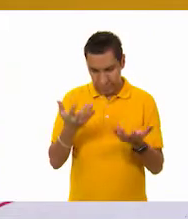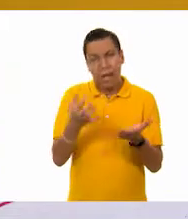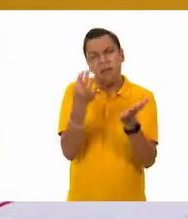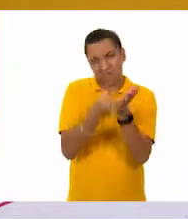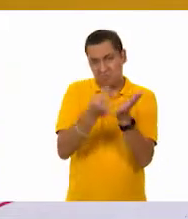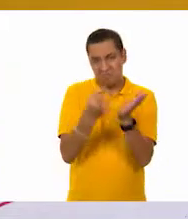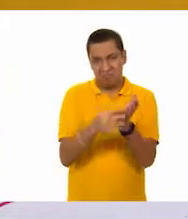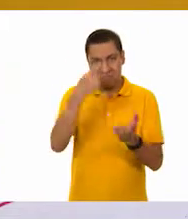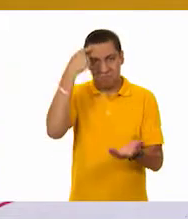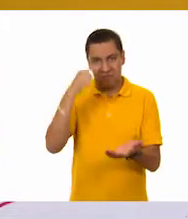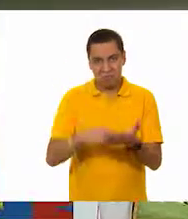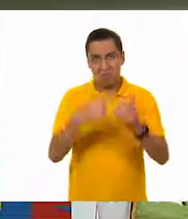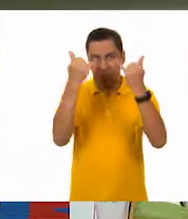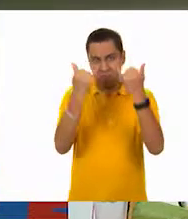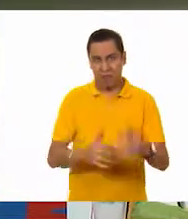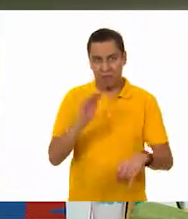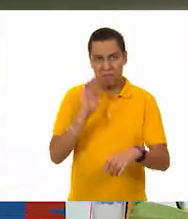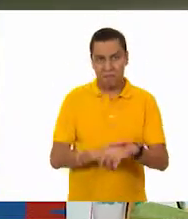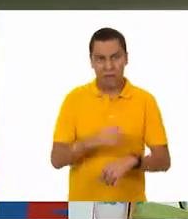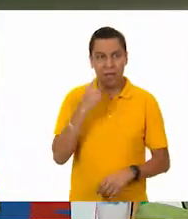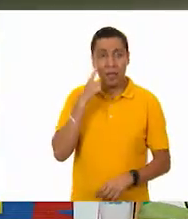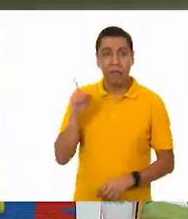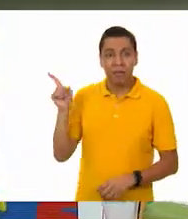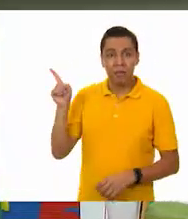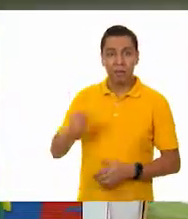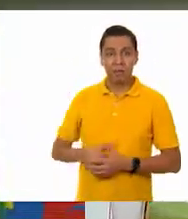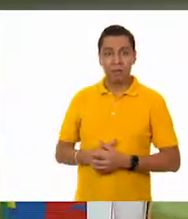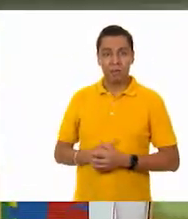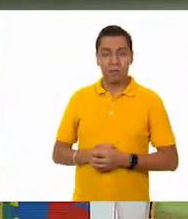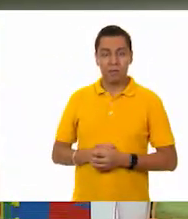el tornillo. A ver, vamos Vamos a comprobar. Colocamos el tornillo y ahora el lápiz.